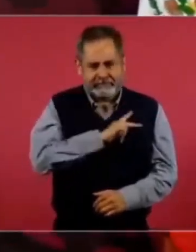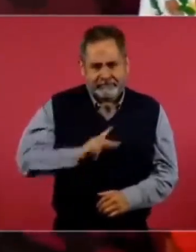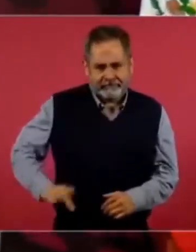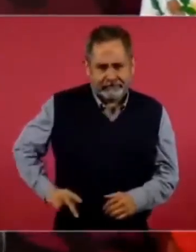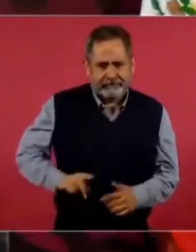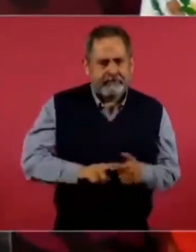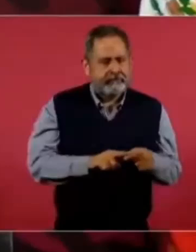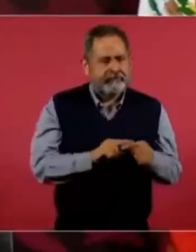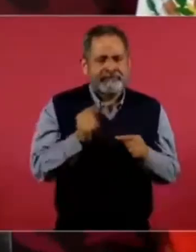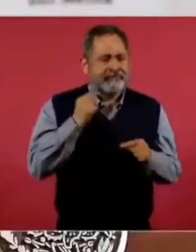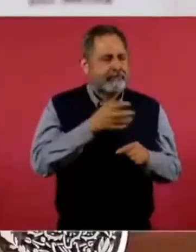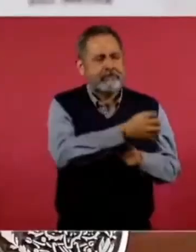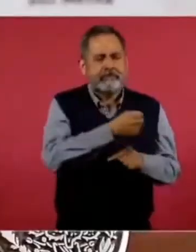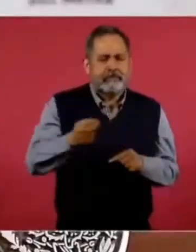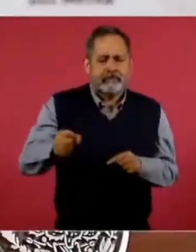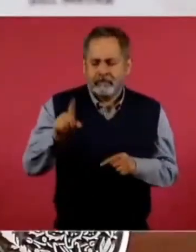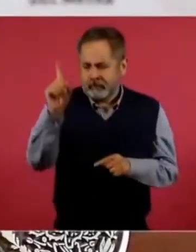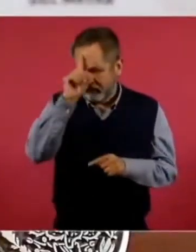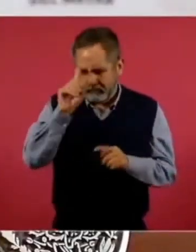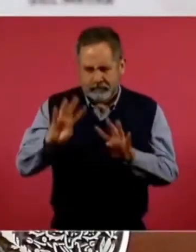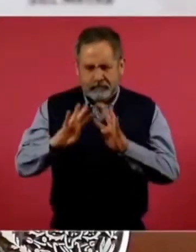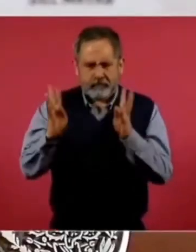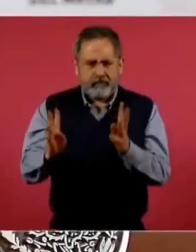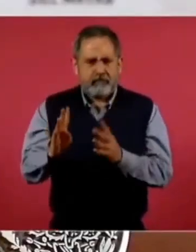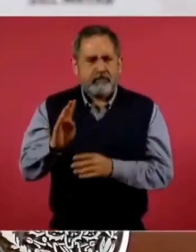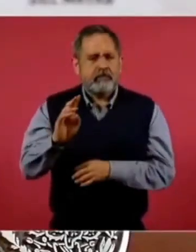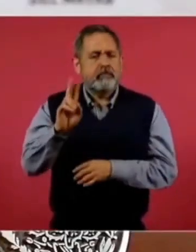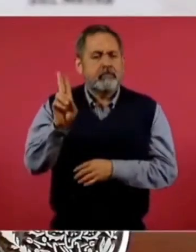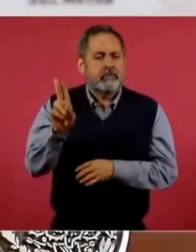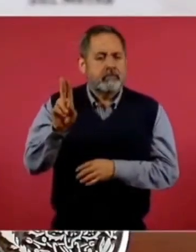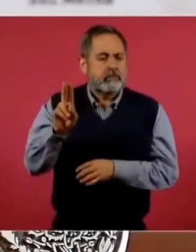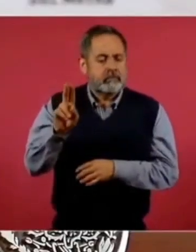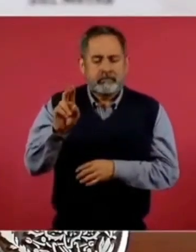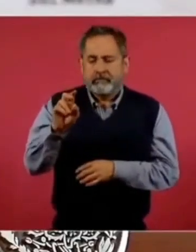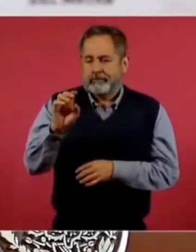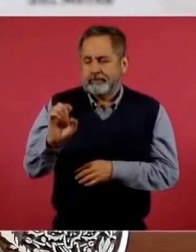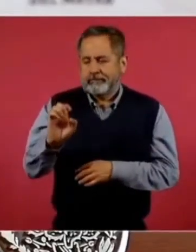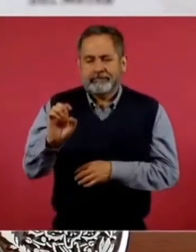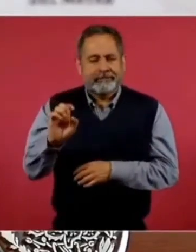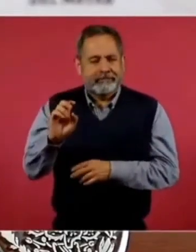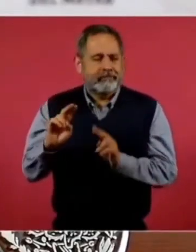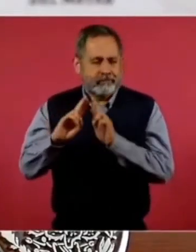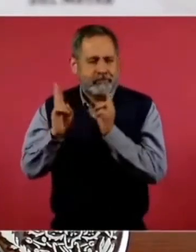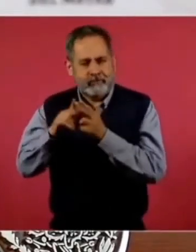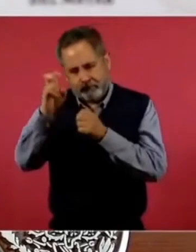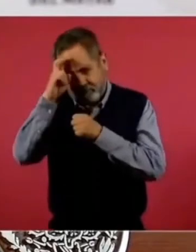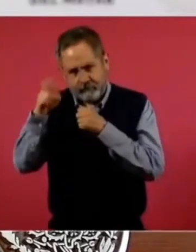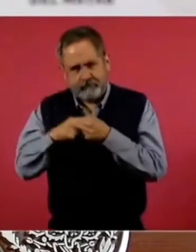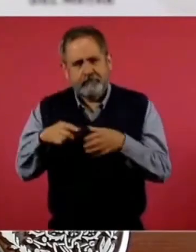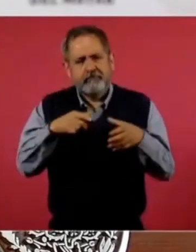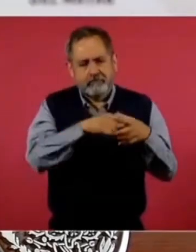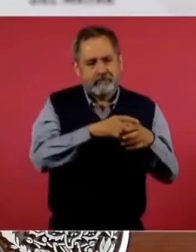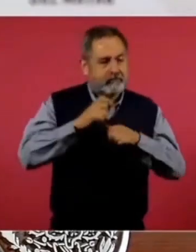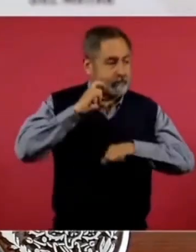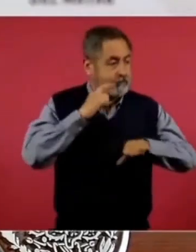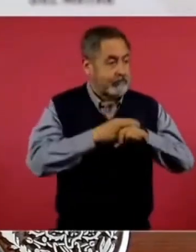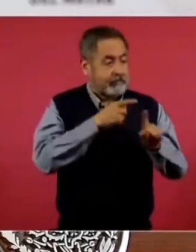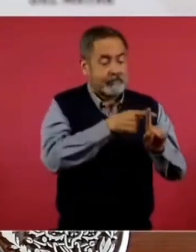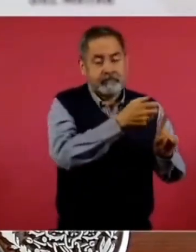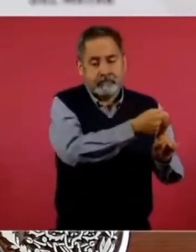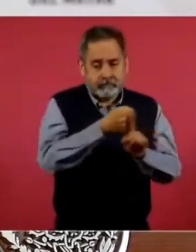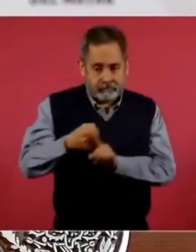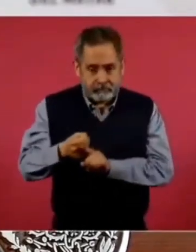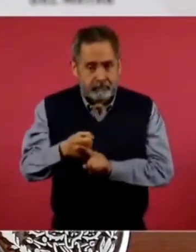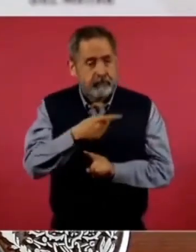y él salió de